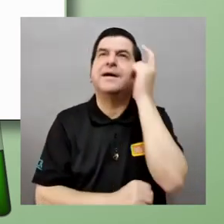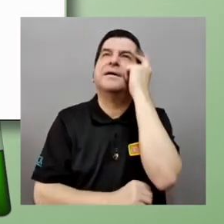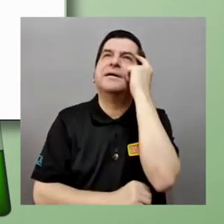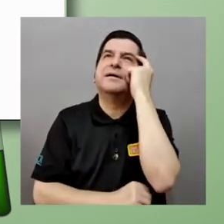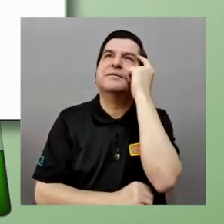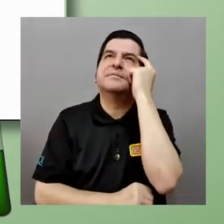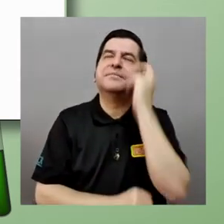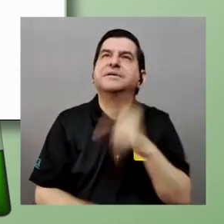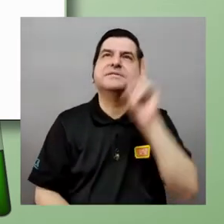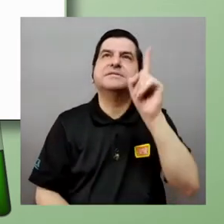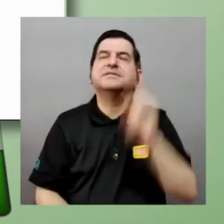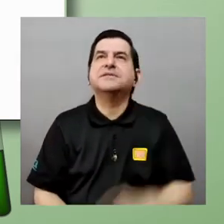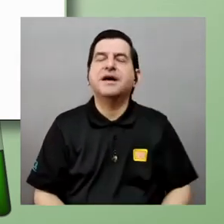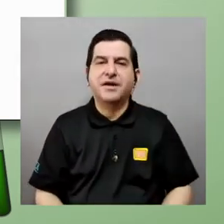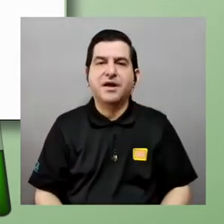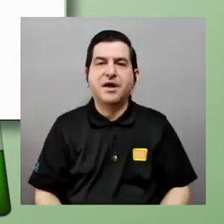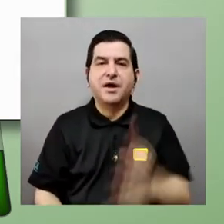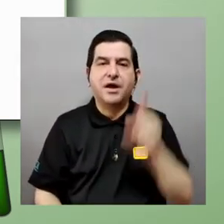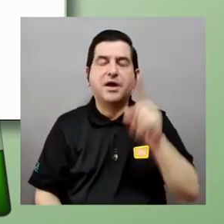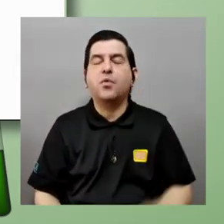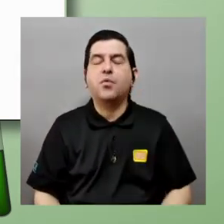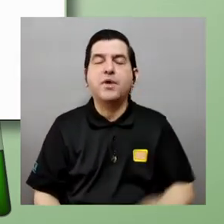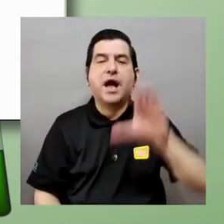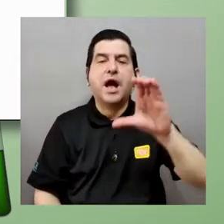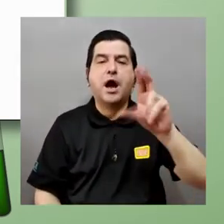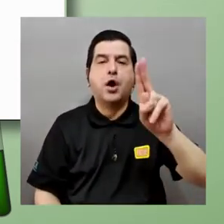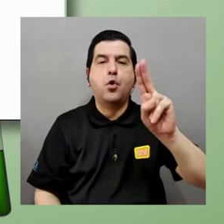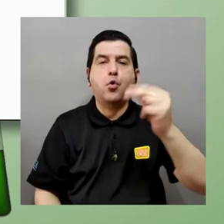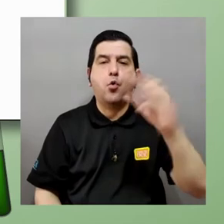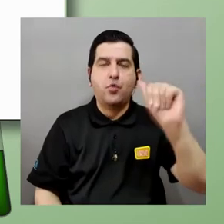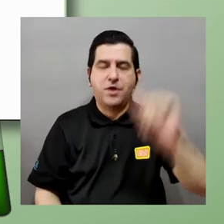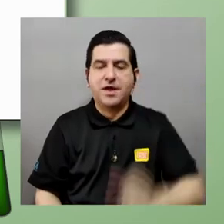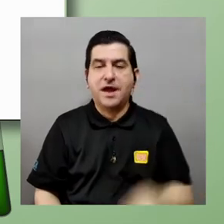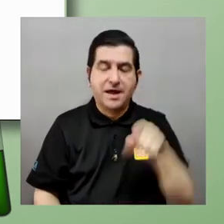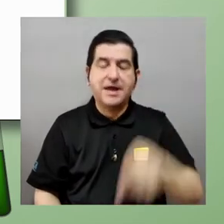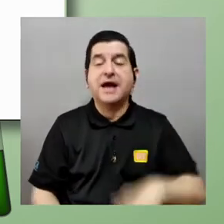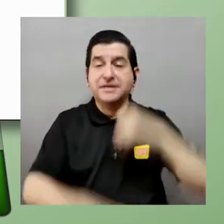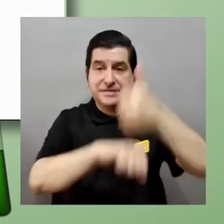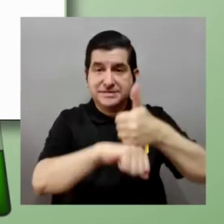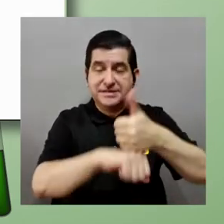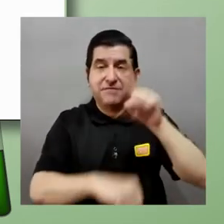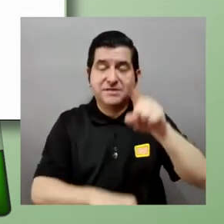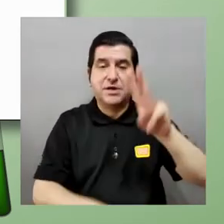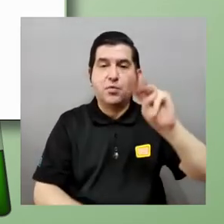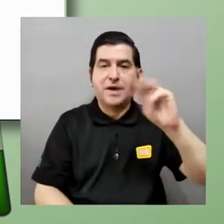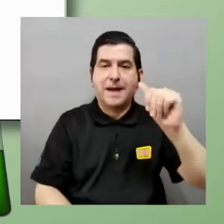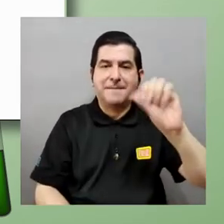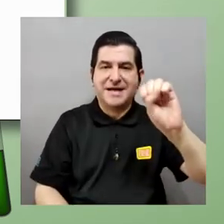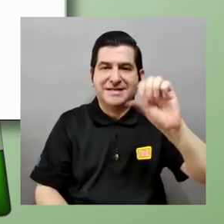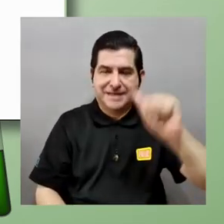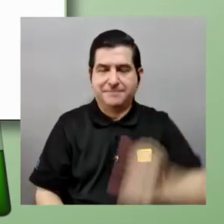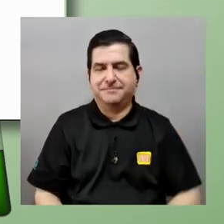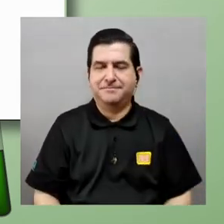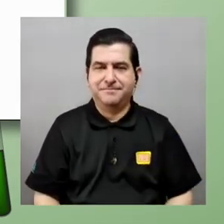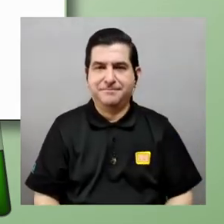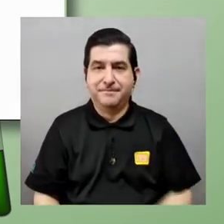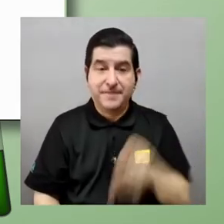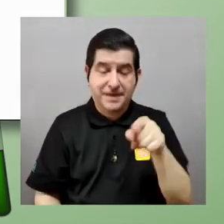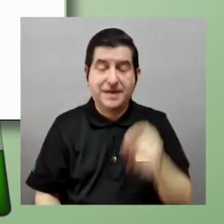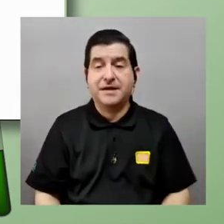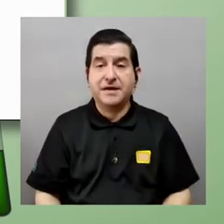en un en una cuña ¿verdad? en un plano inclinado donde se pone una masa esa masa